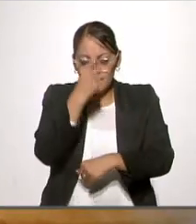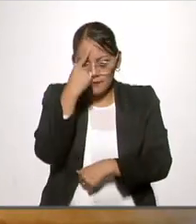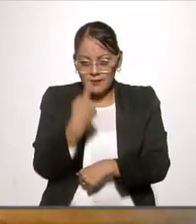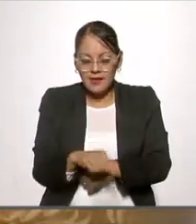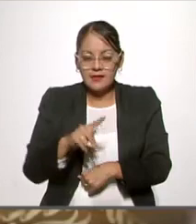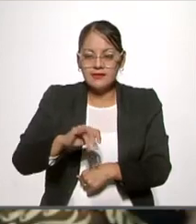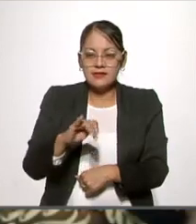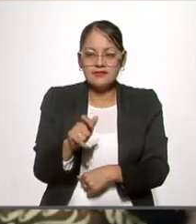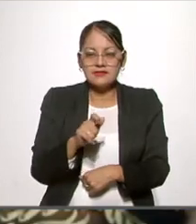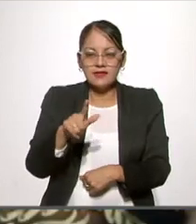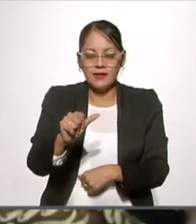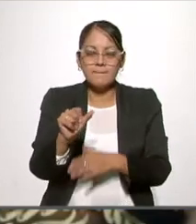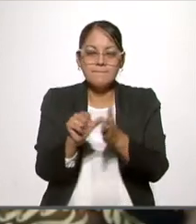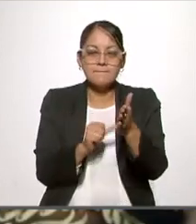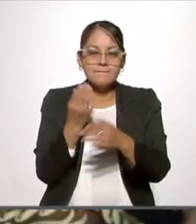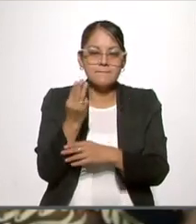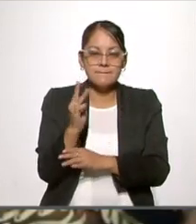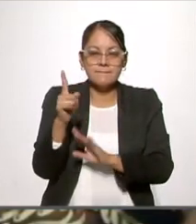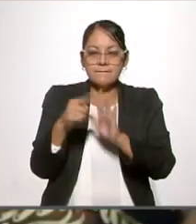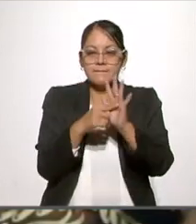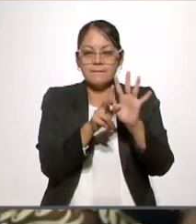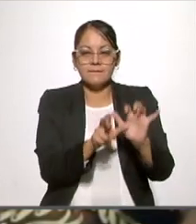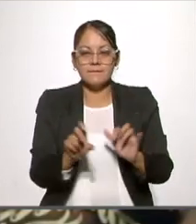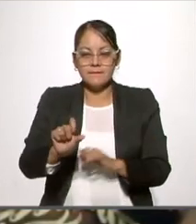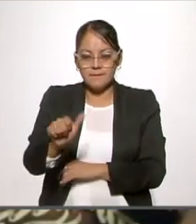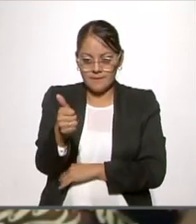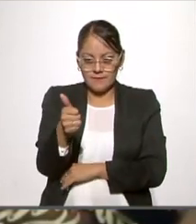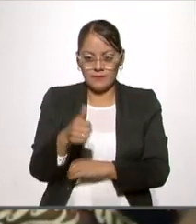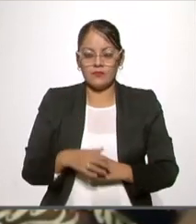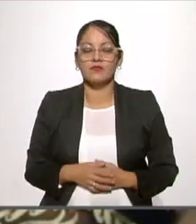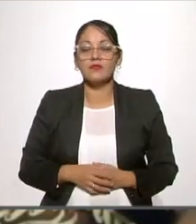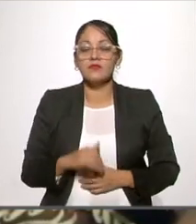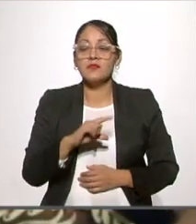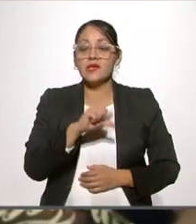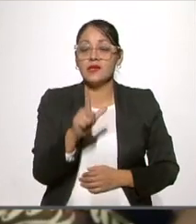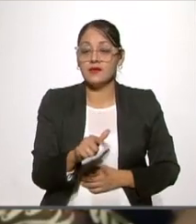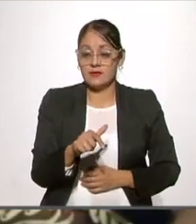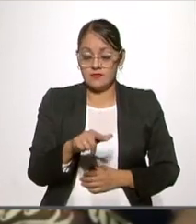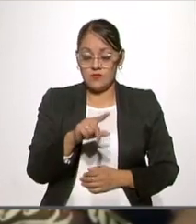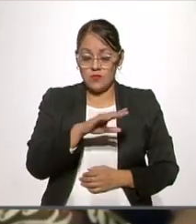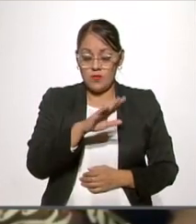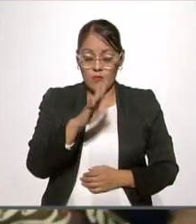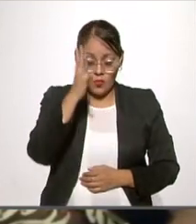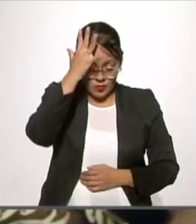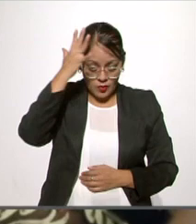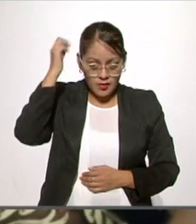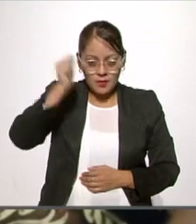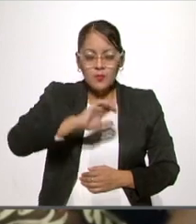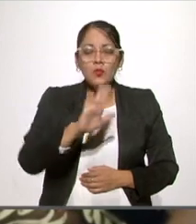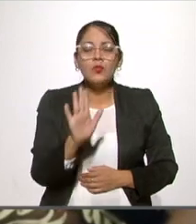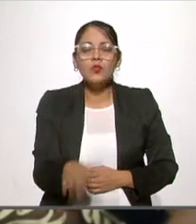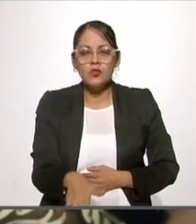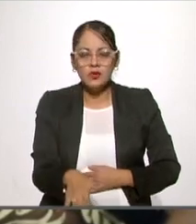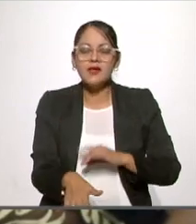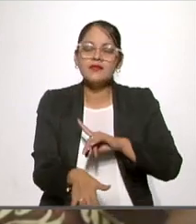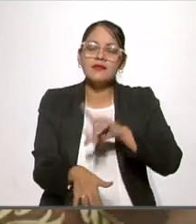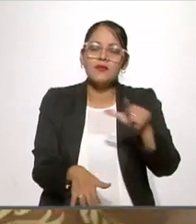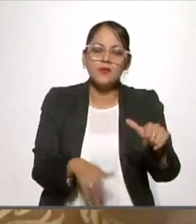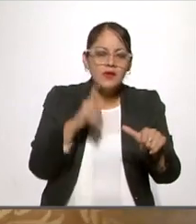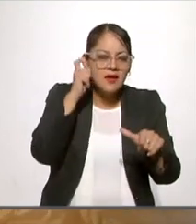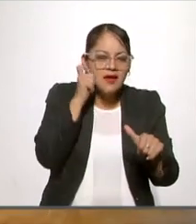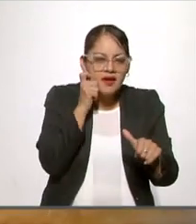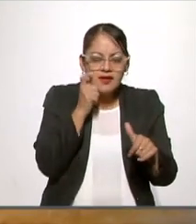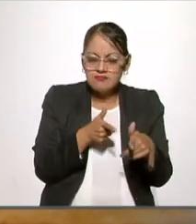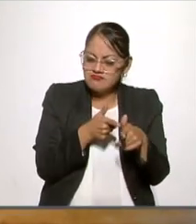Tixla en mayo de 1811. Después de la muerte de Morelos, Guerrero mantuvo viva la llama de la